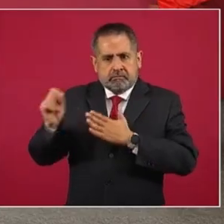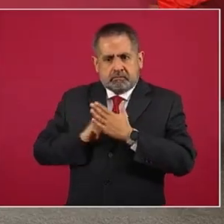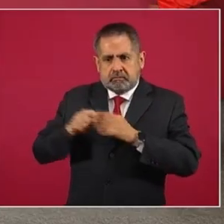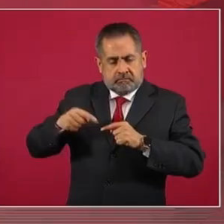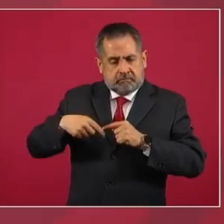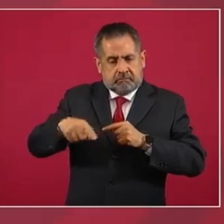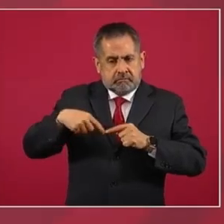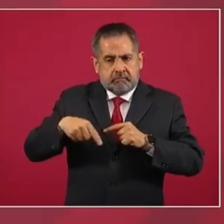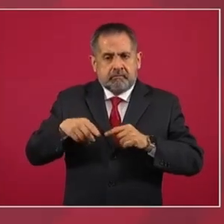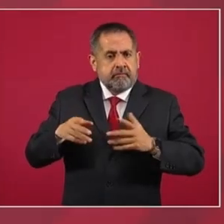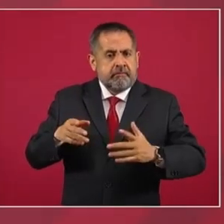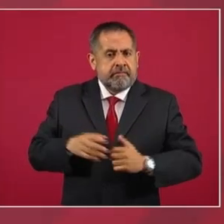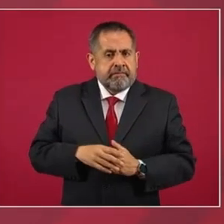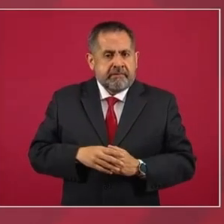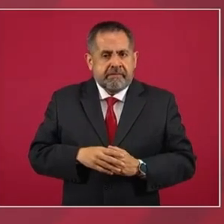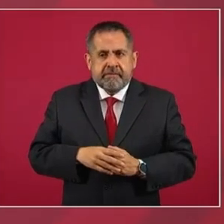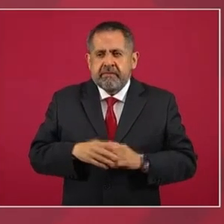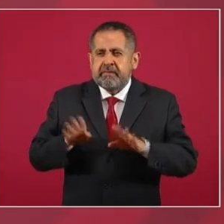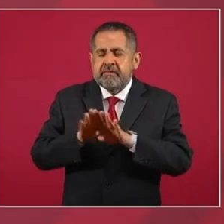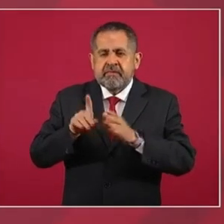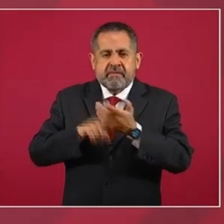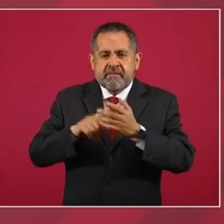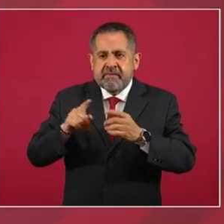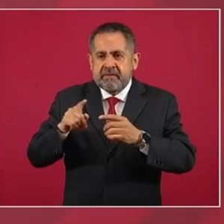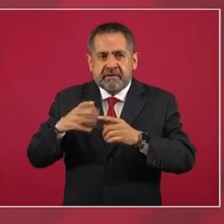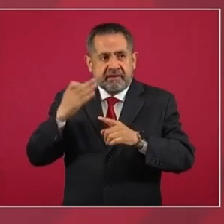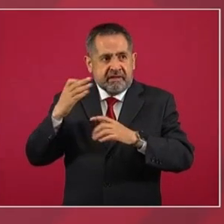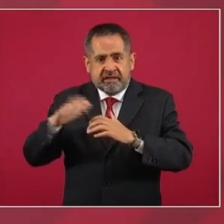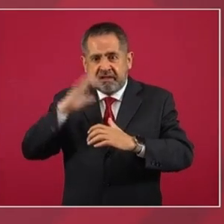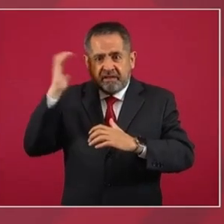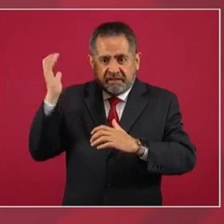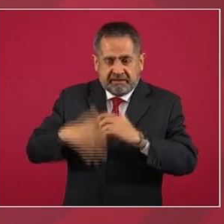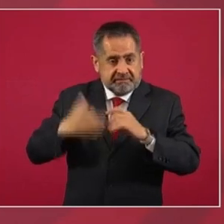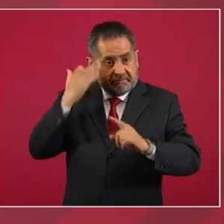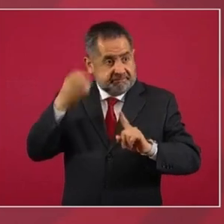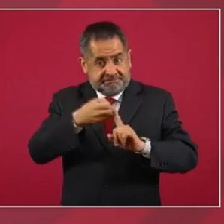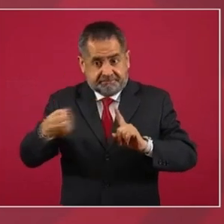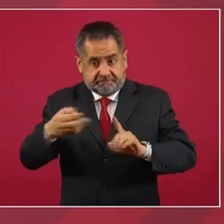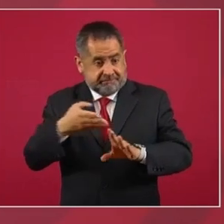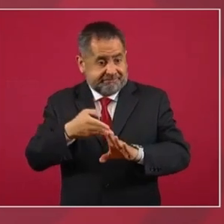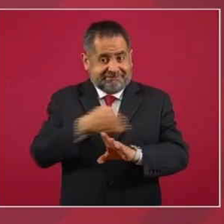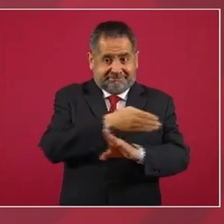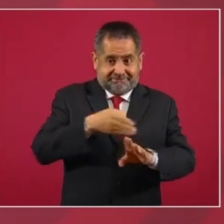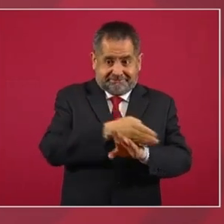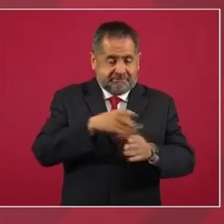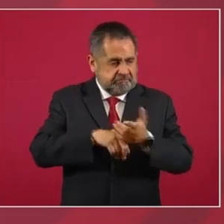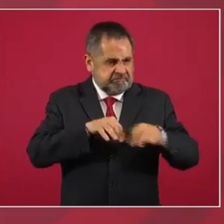antes de que termine el periodo ordinario, para